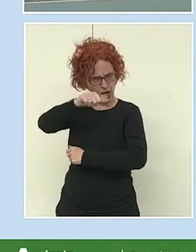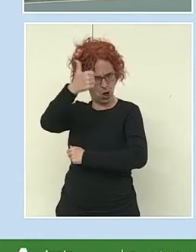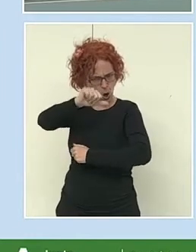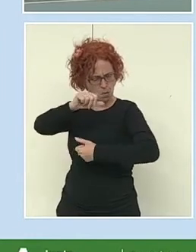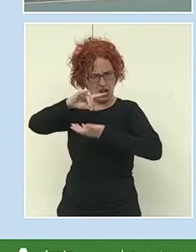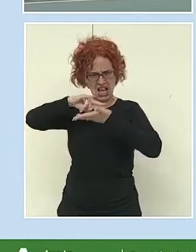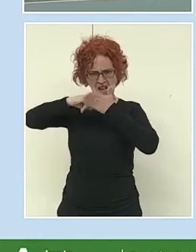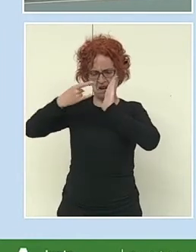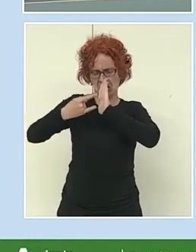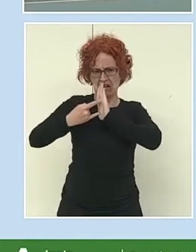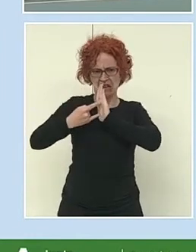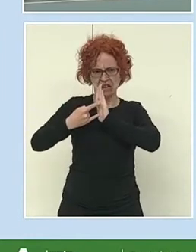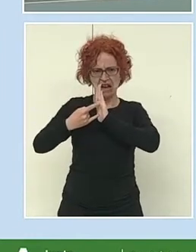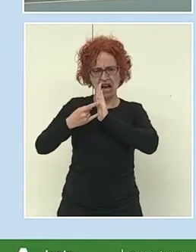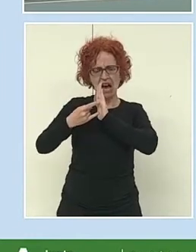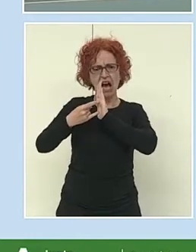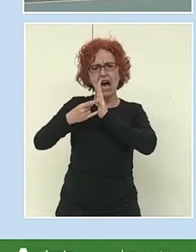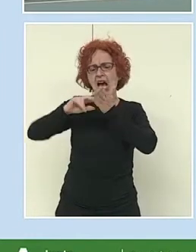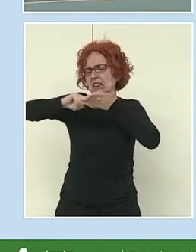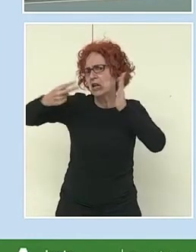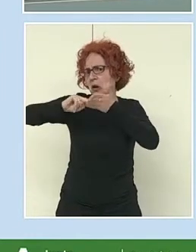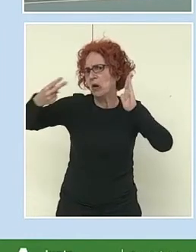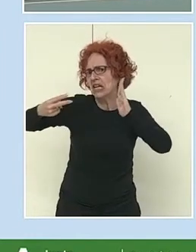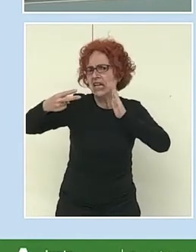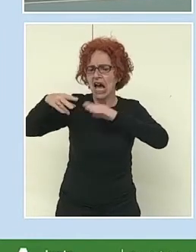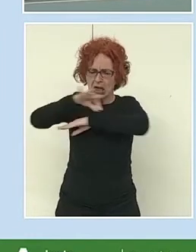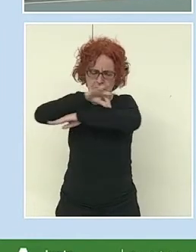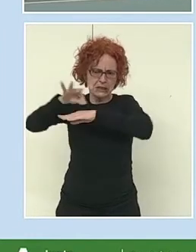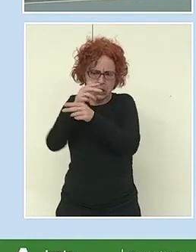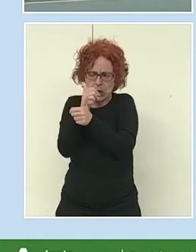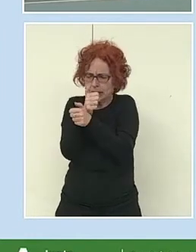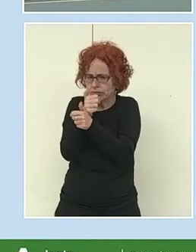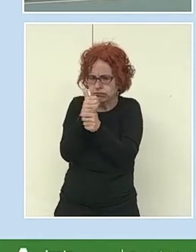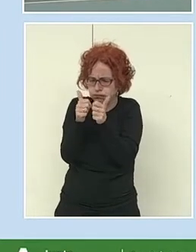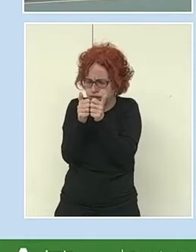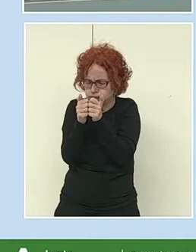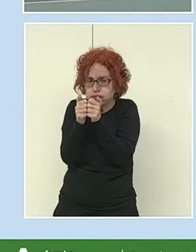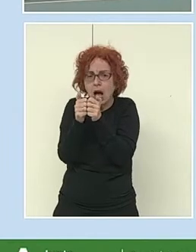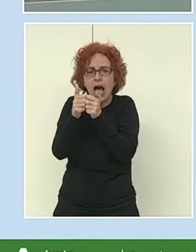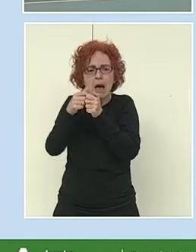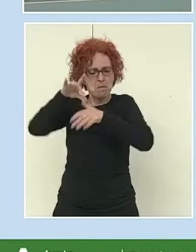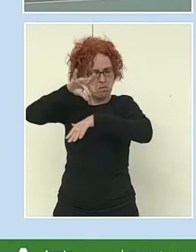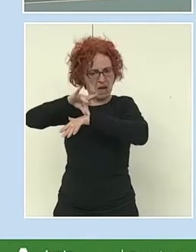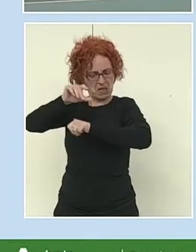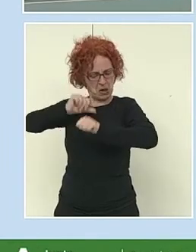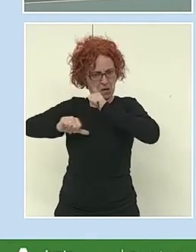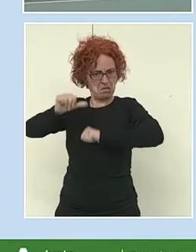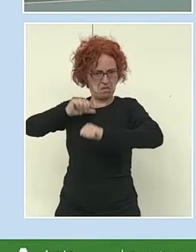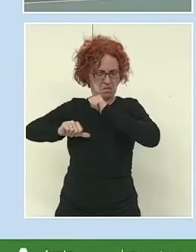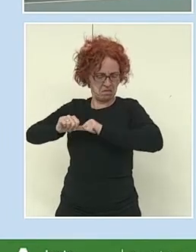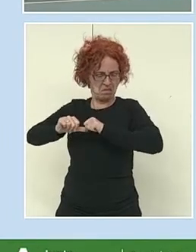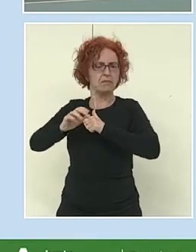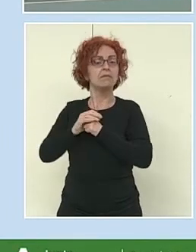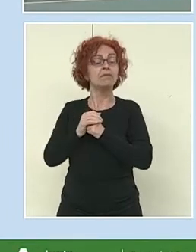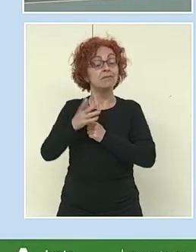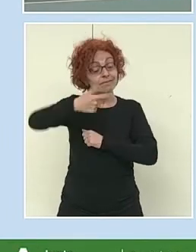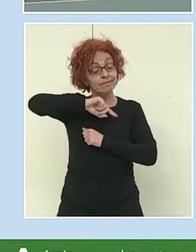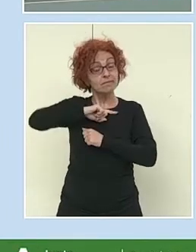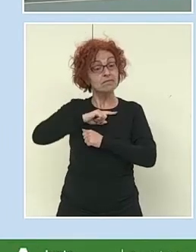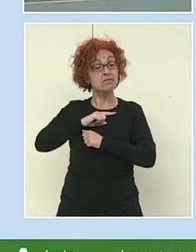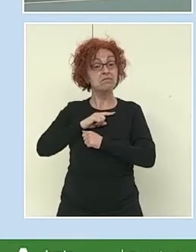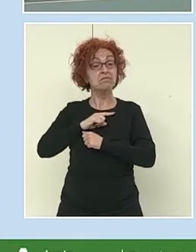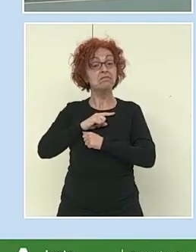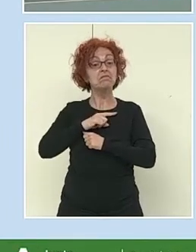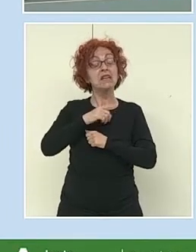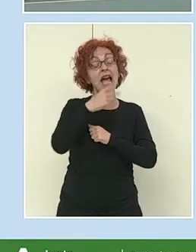Ingeniería, desarrollo informático de software, diseñador de videojuegos, cirujano. Así que, tenemos cuatro